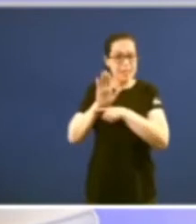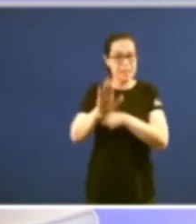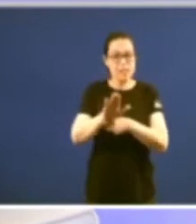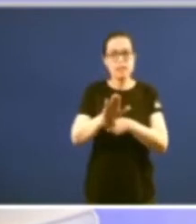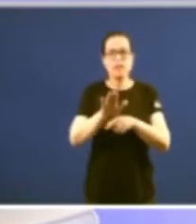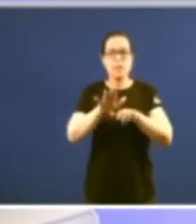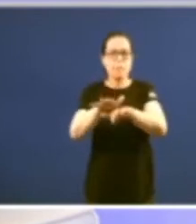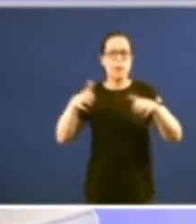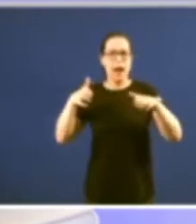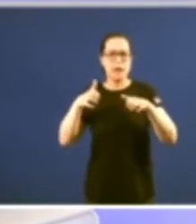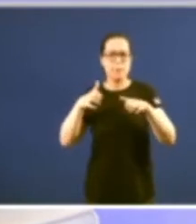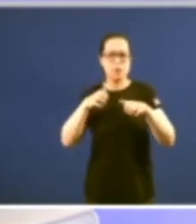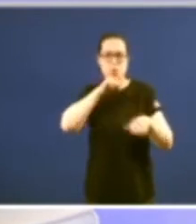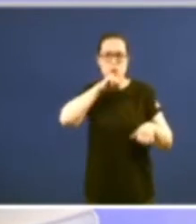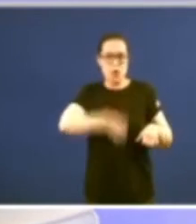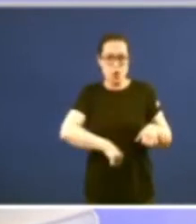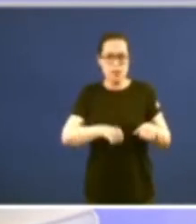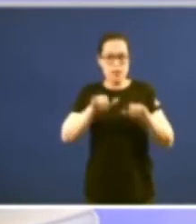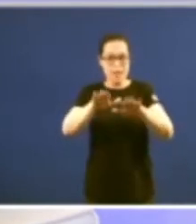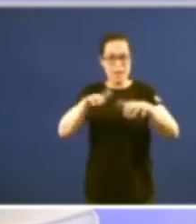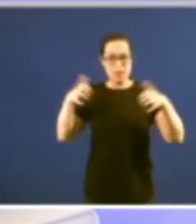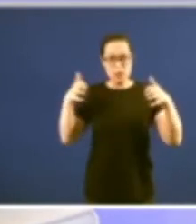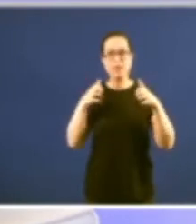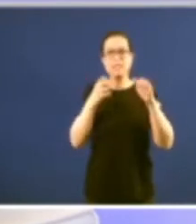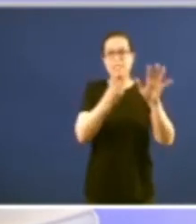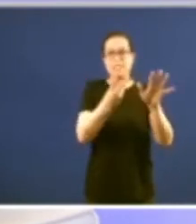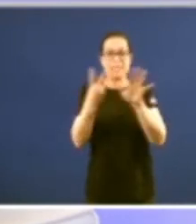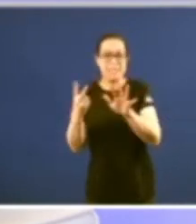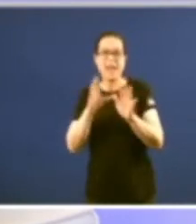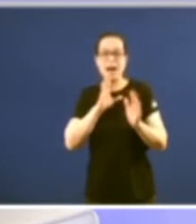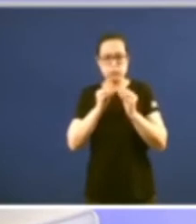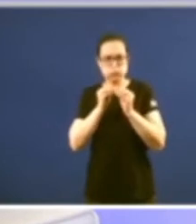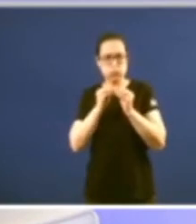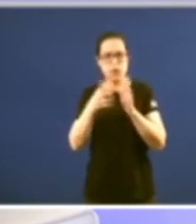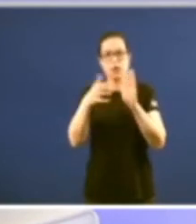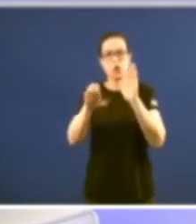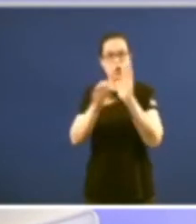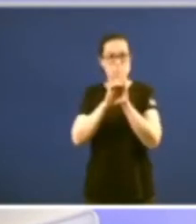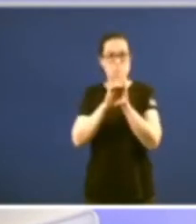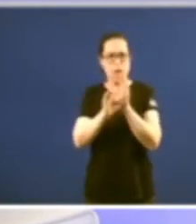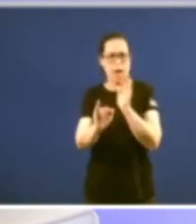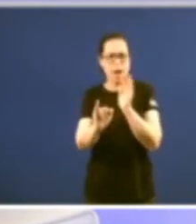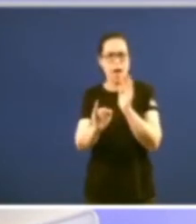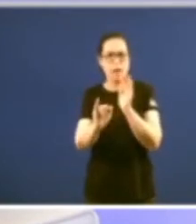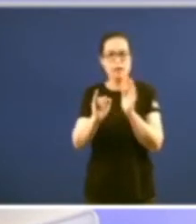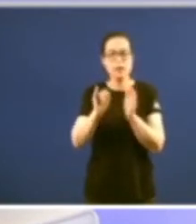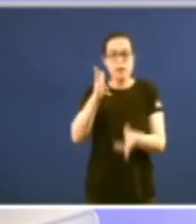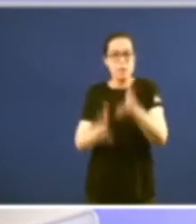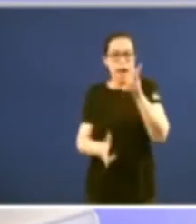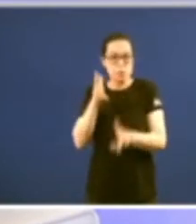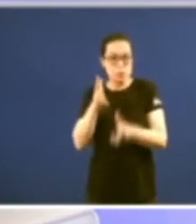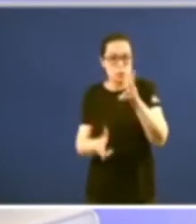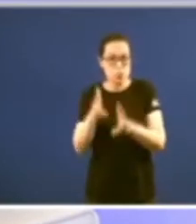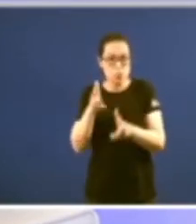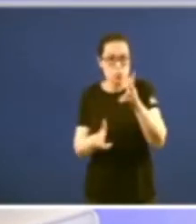Parlamento nas Cortes dos 77 cando se fixou a Constitución moi importante tanto do nacionalismo vasco presente